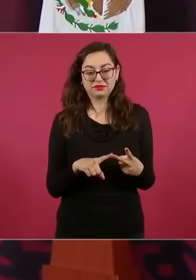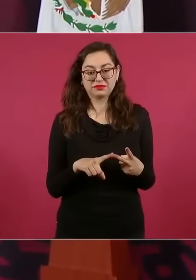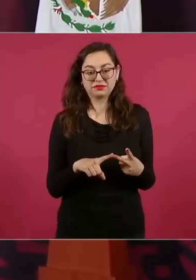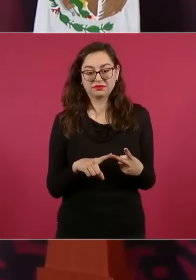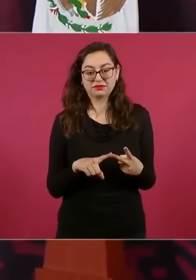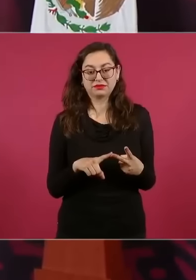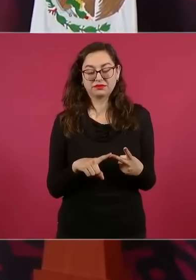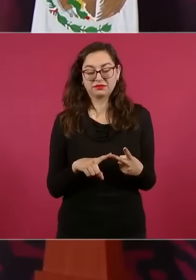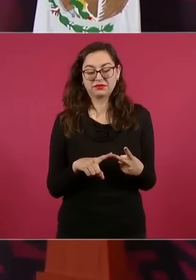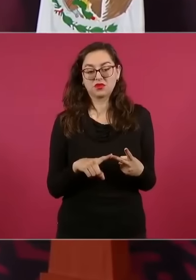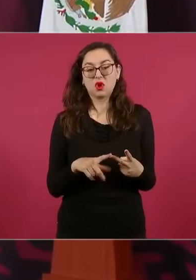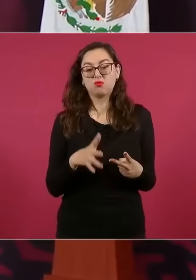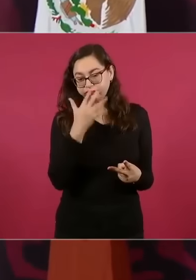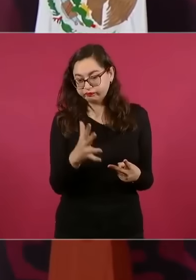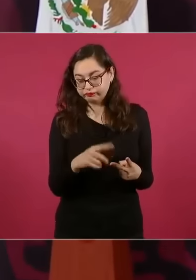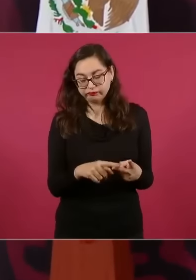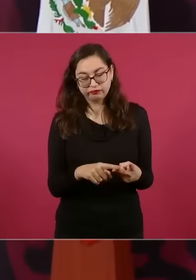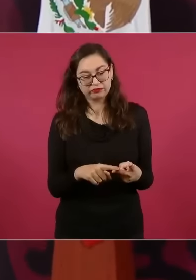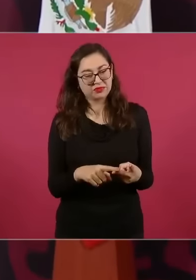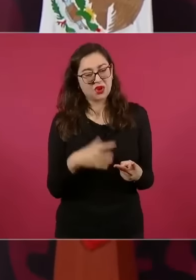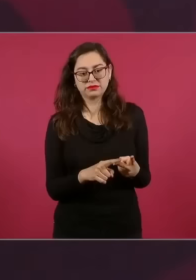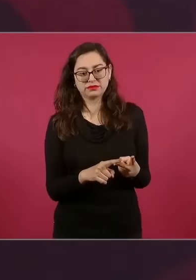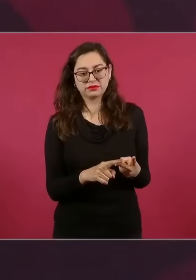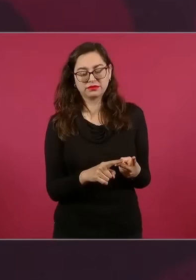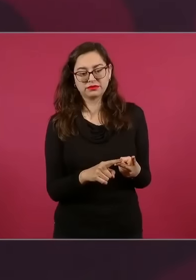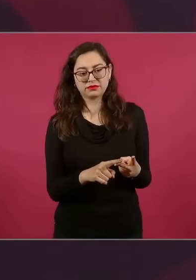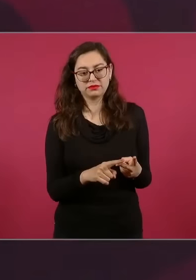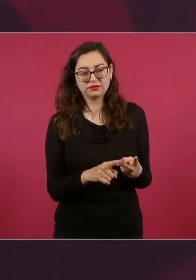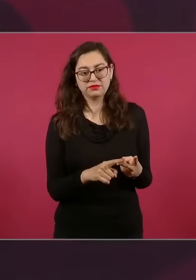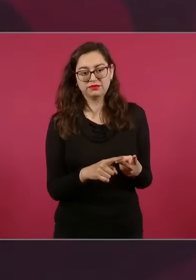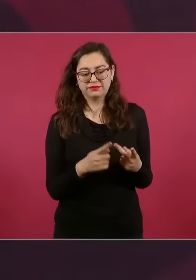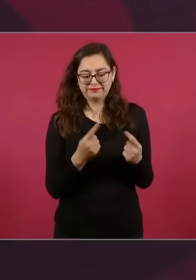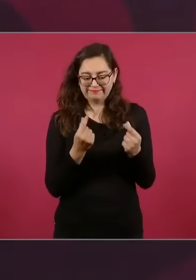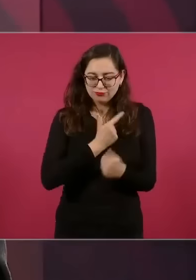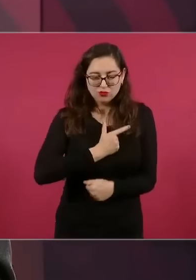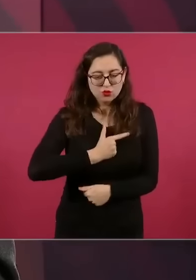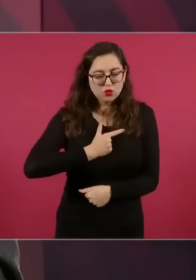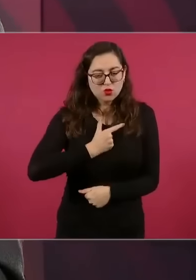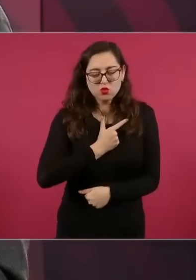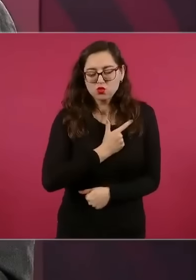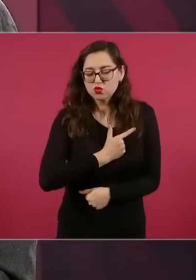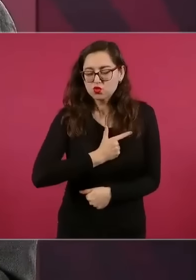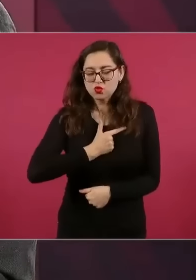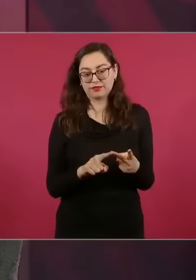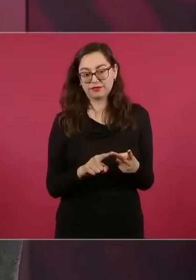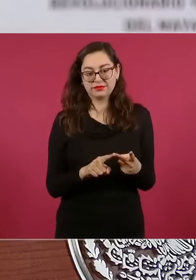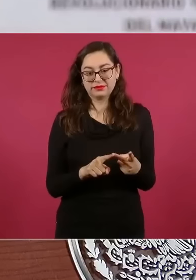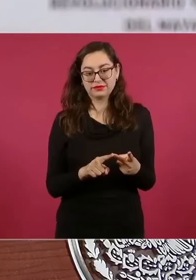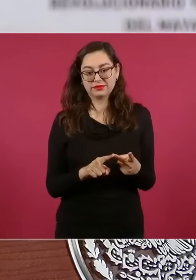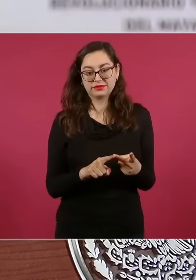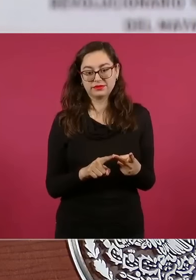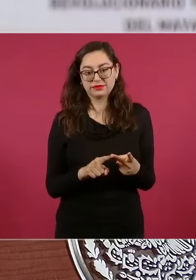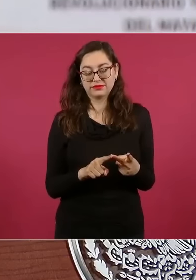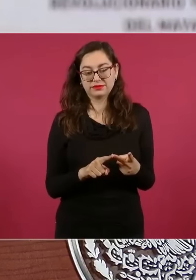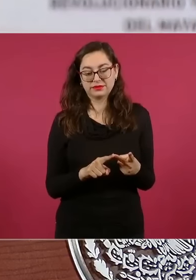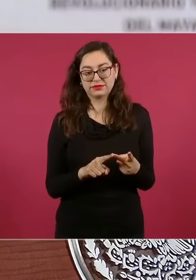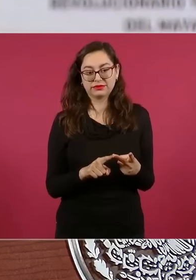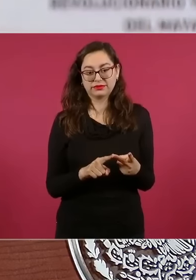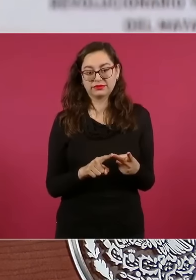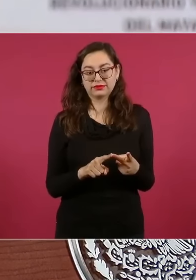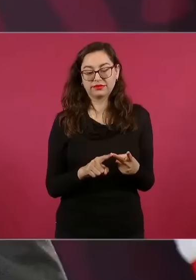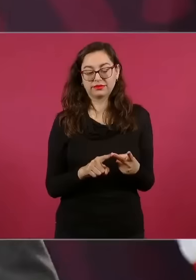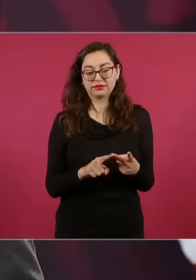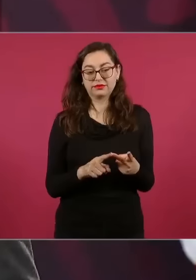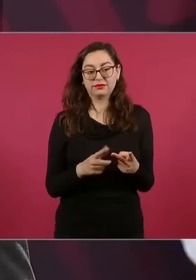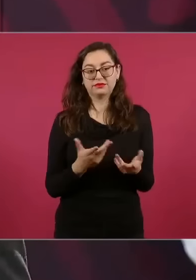son muy corruptos muy corruptos desgusta mucho el dinero eso lo recordó desde hace